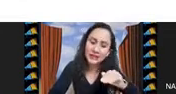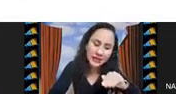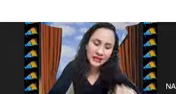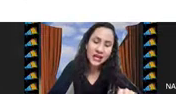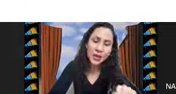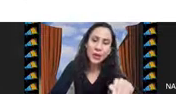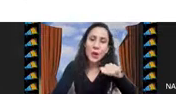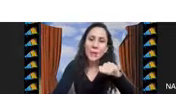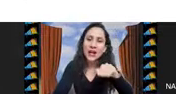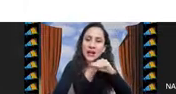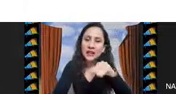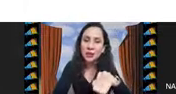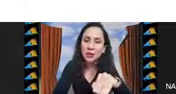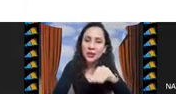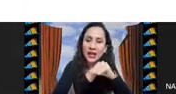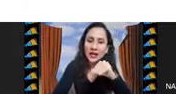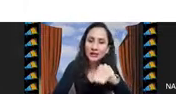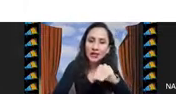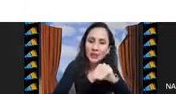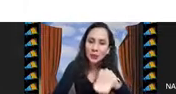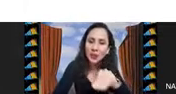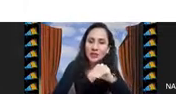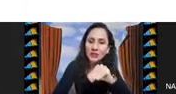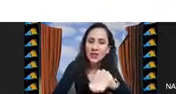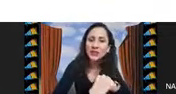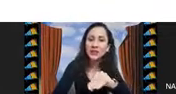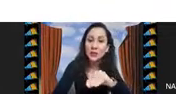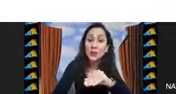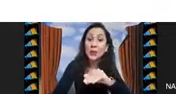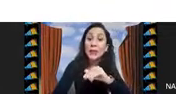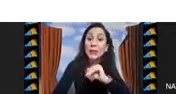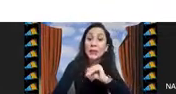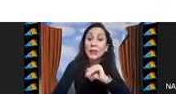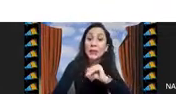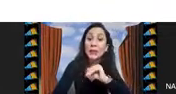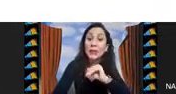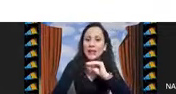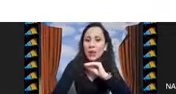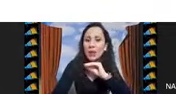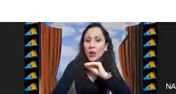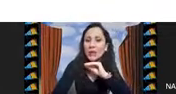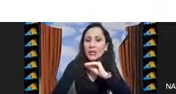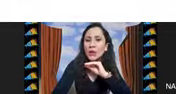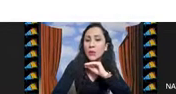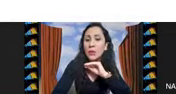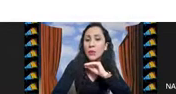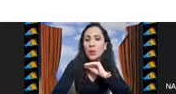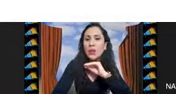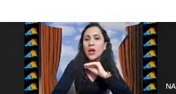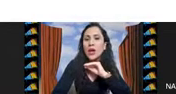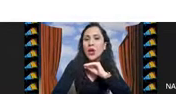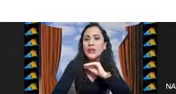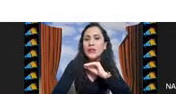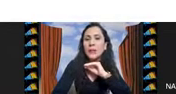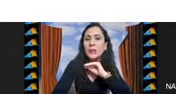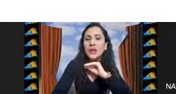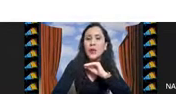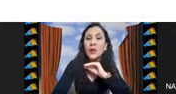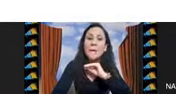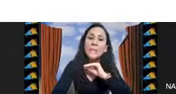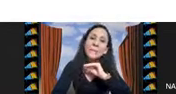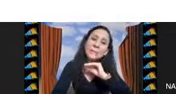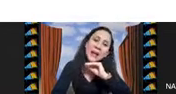más especializado para resolver ese tipo de instancias del problema y a lo mejor este va a obtener un mejor